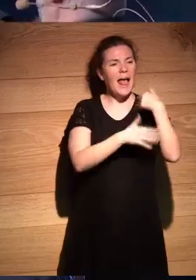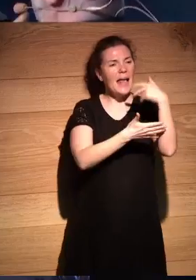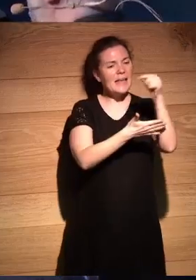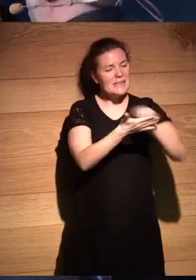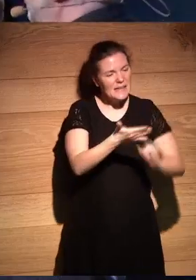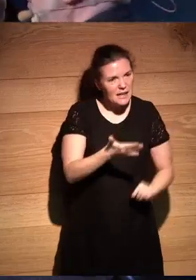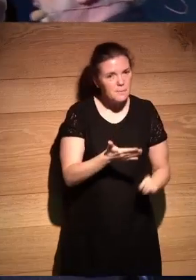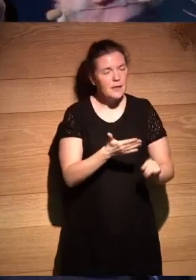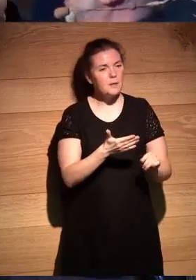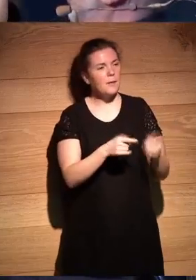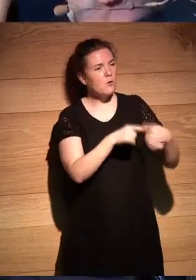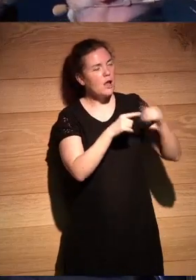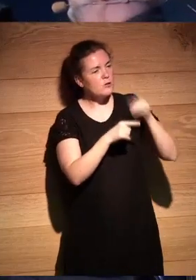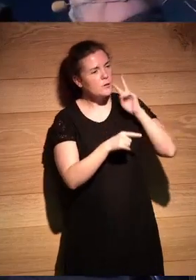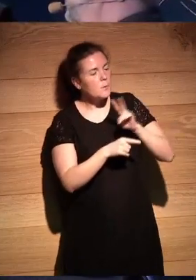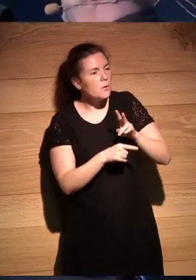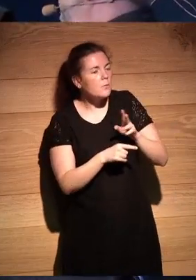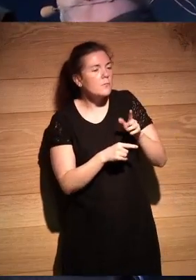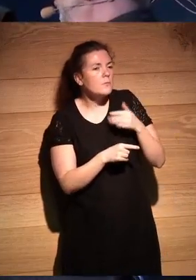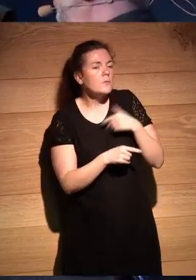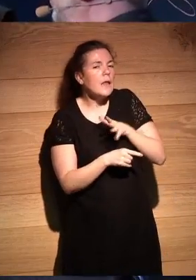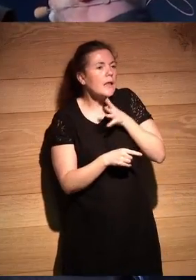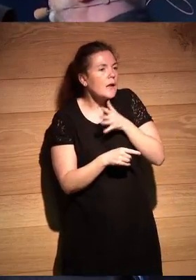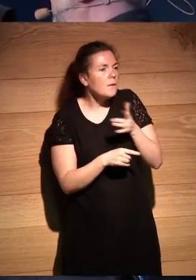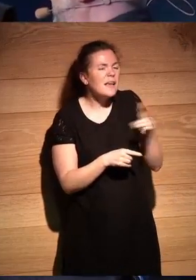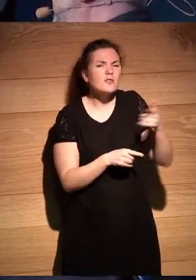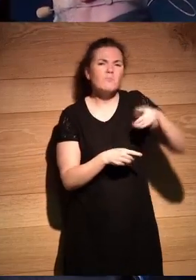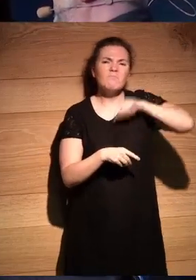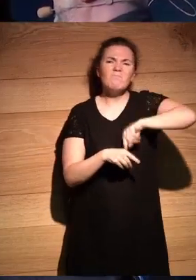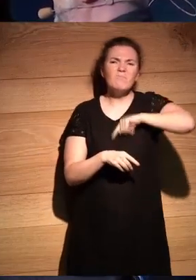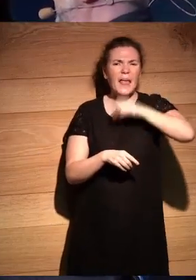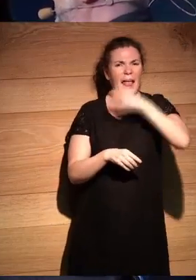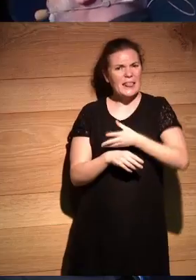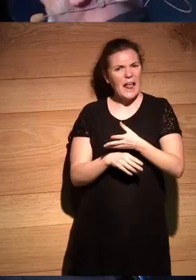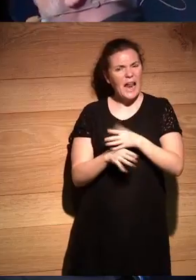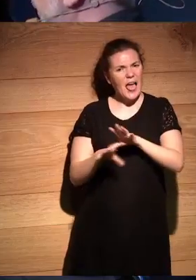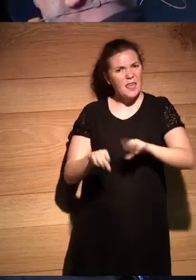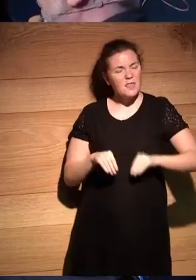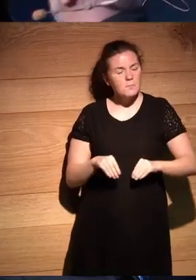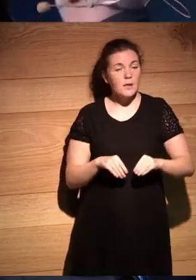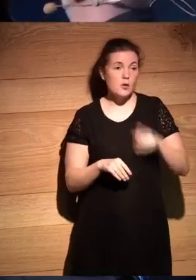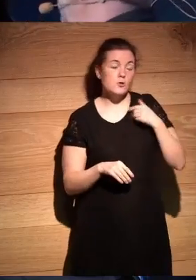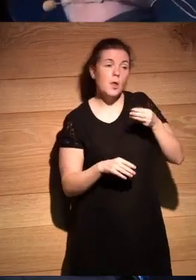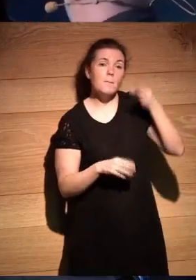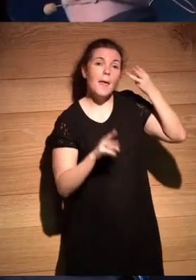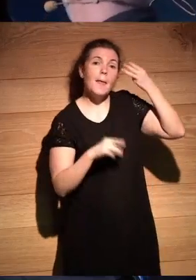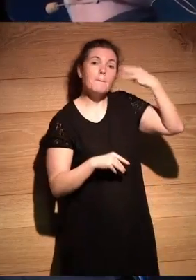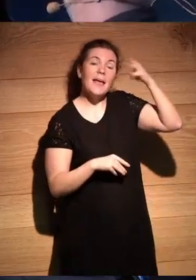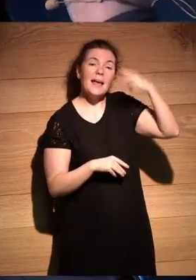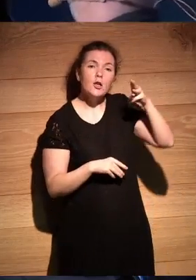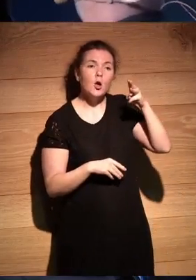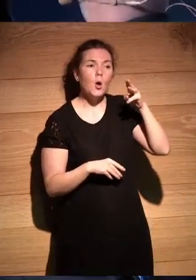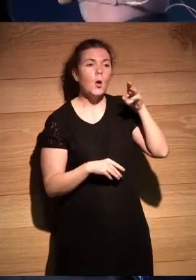reinventarlo una cosa que a me impresiona mucho de México siempre es que probablemente sea el país que más grandes